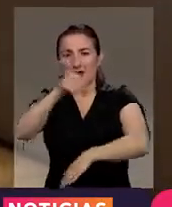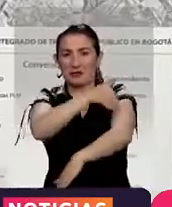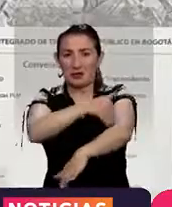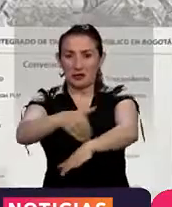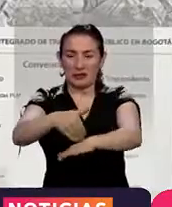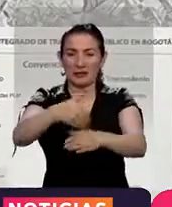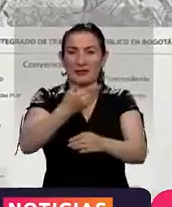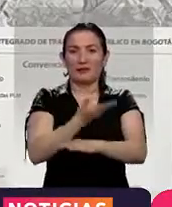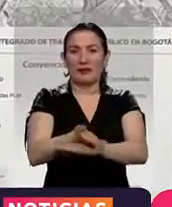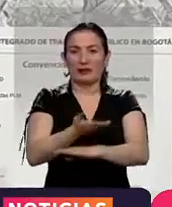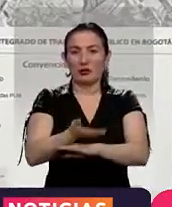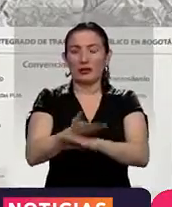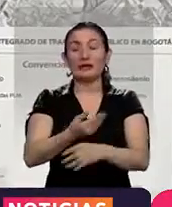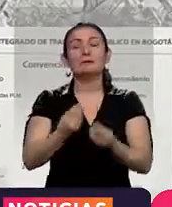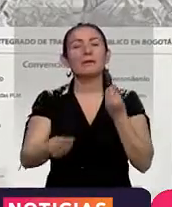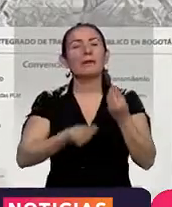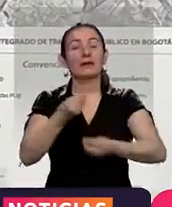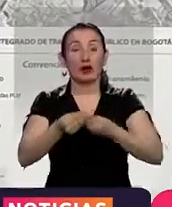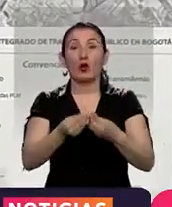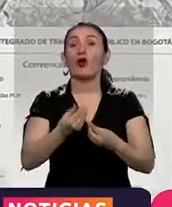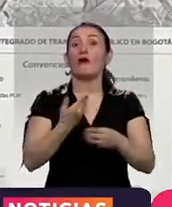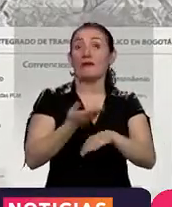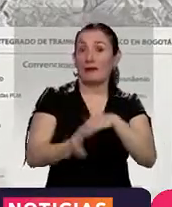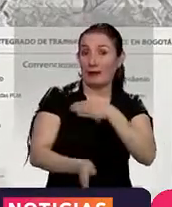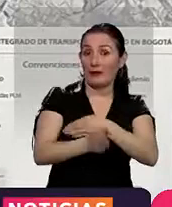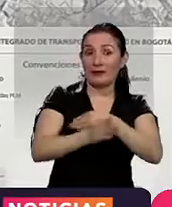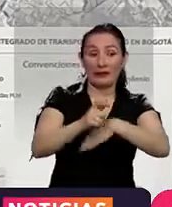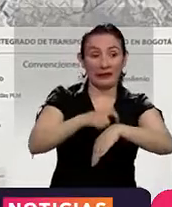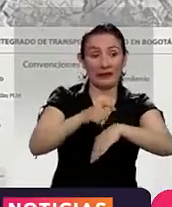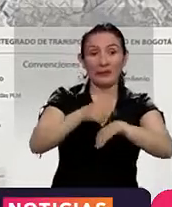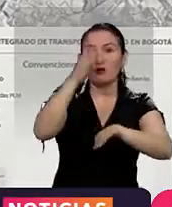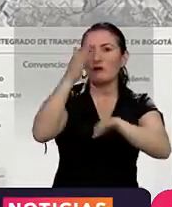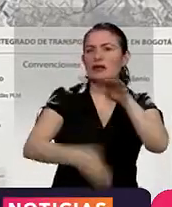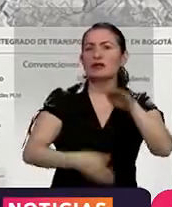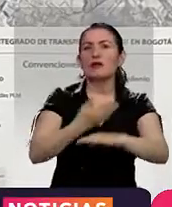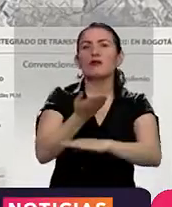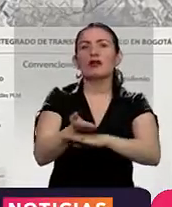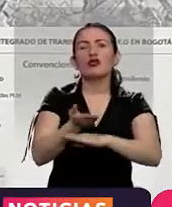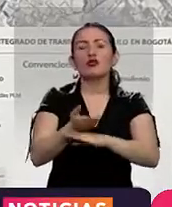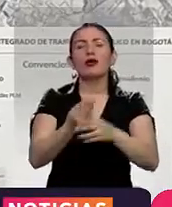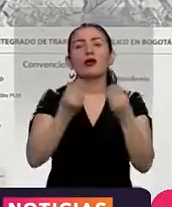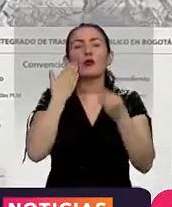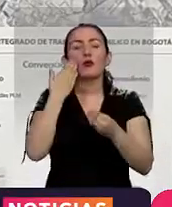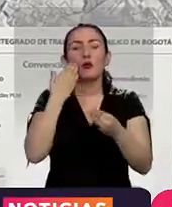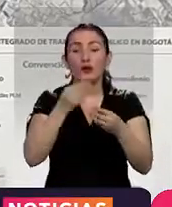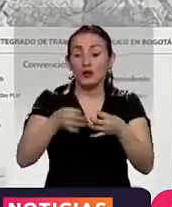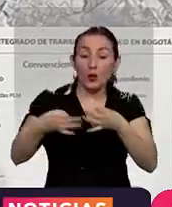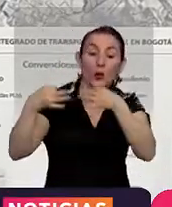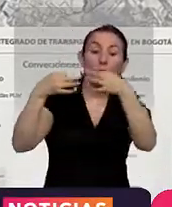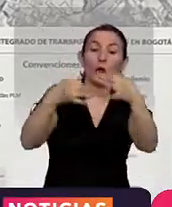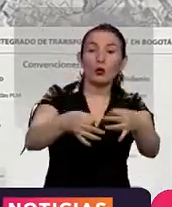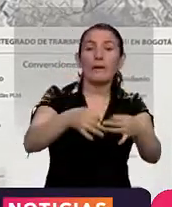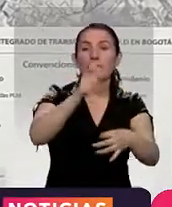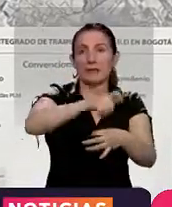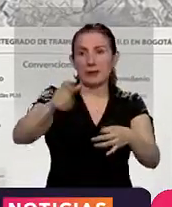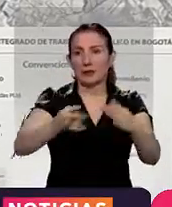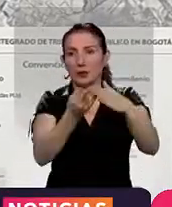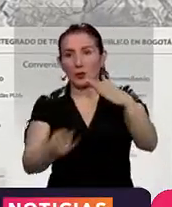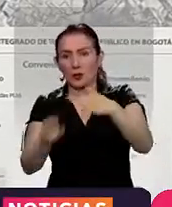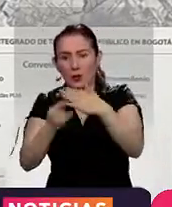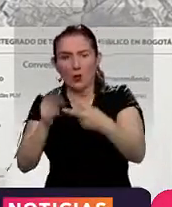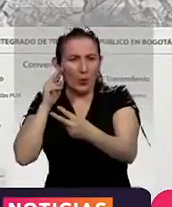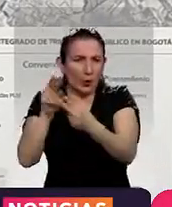facturas. Igualmente recordarles que todavía tenemos tiempo, los vencimientos se corrieron precisamente para dar espacio a los ciudadanos para que